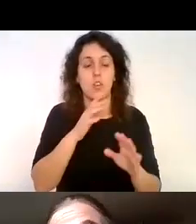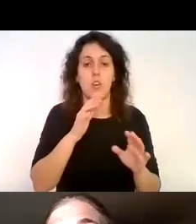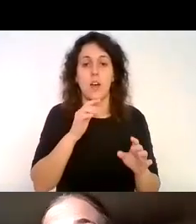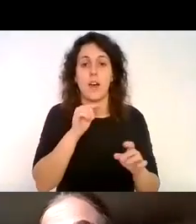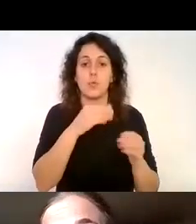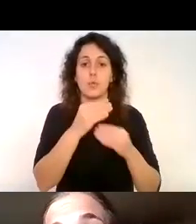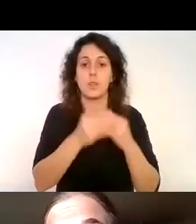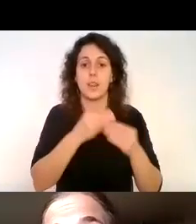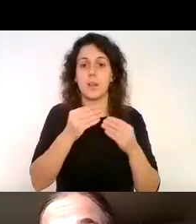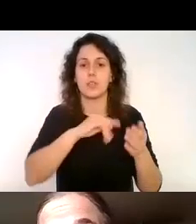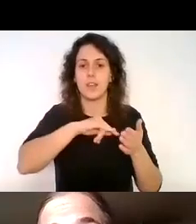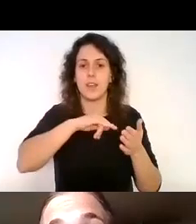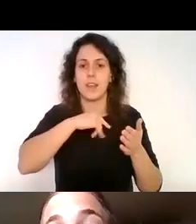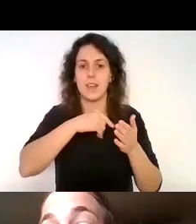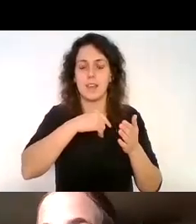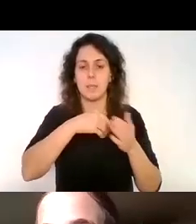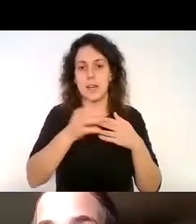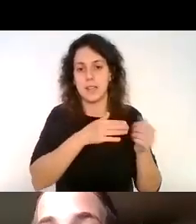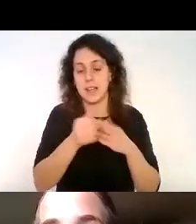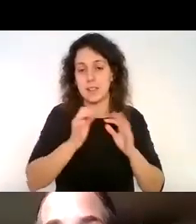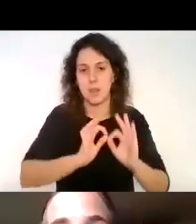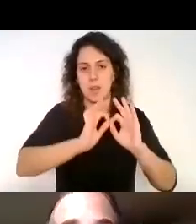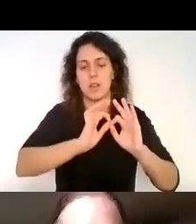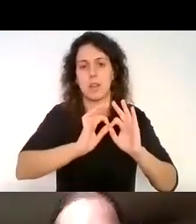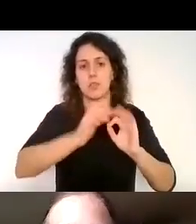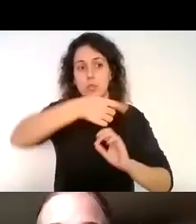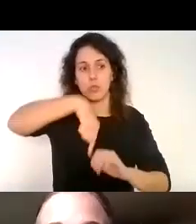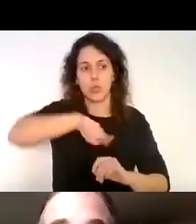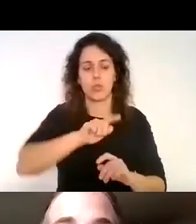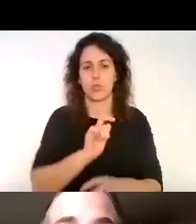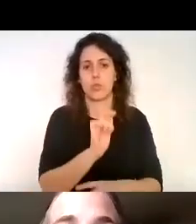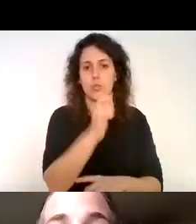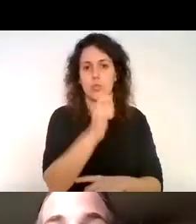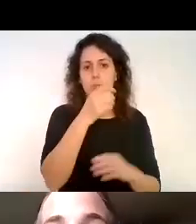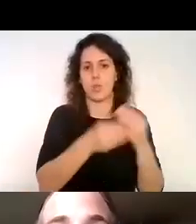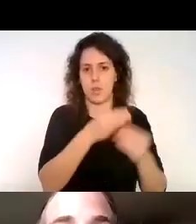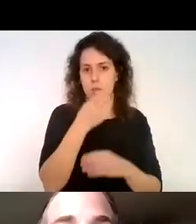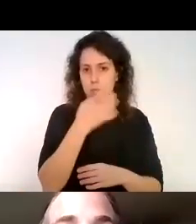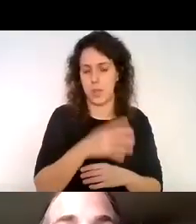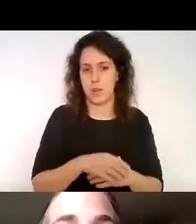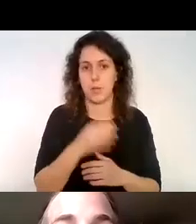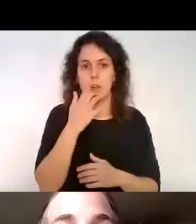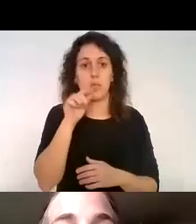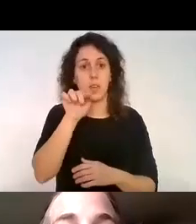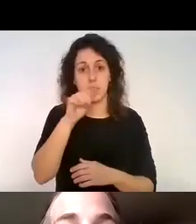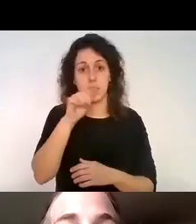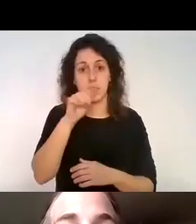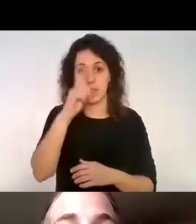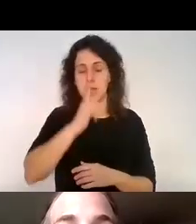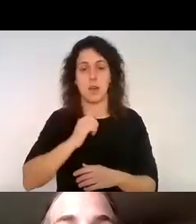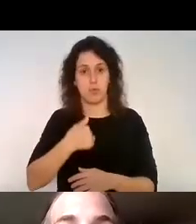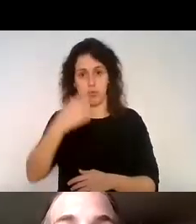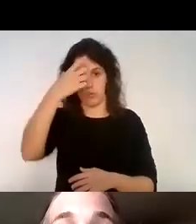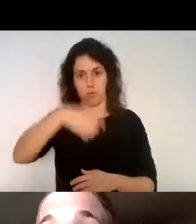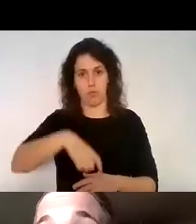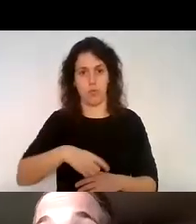equipamientos especializados logramos hacerla por ejemplo en esta foto estoy yo con unas